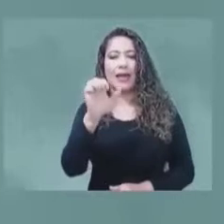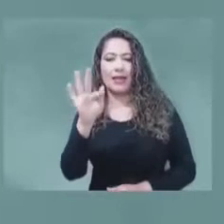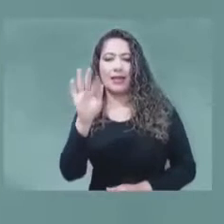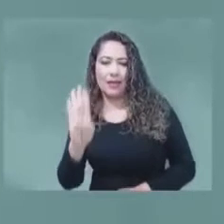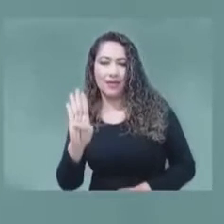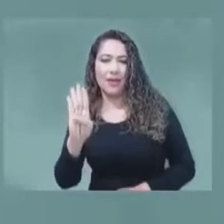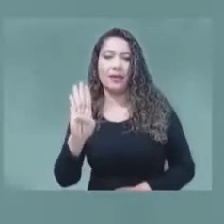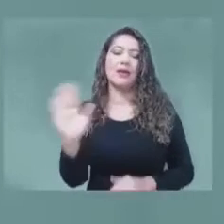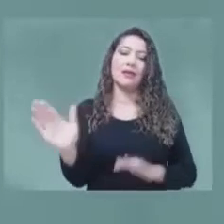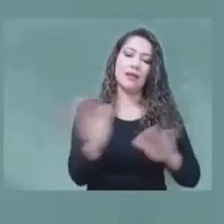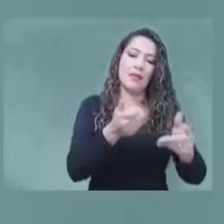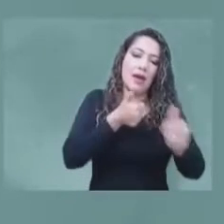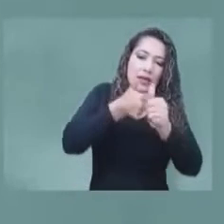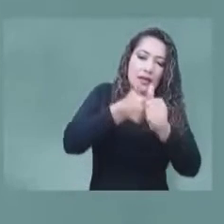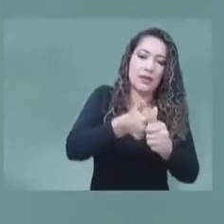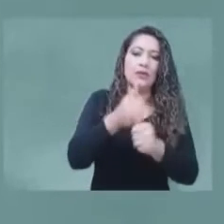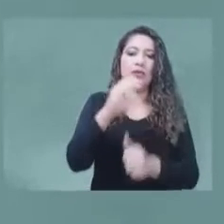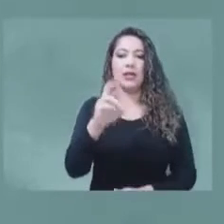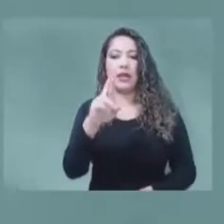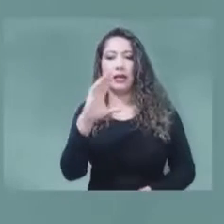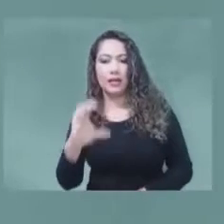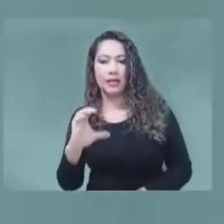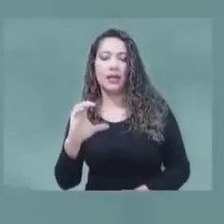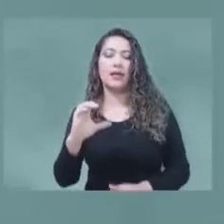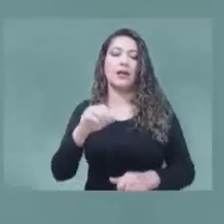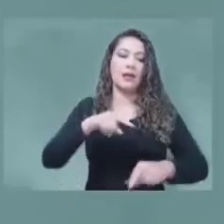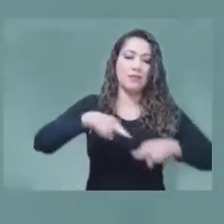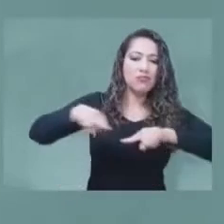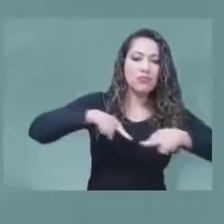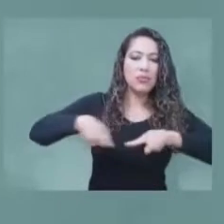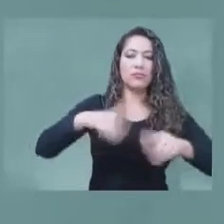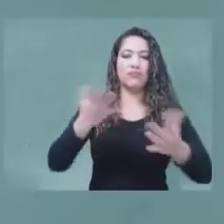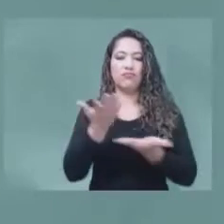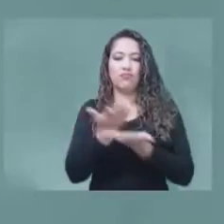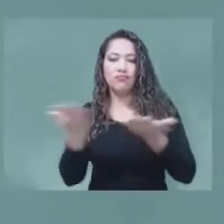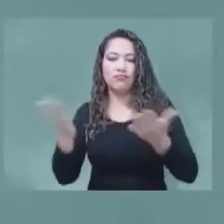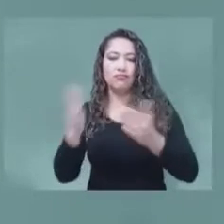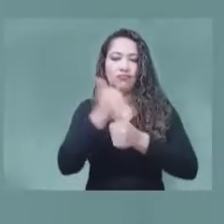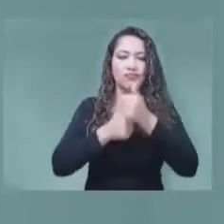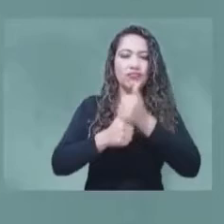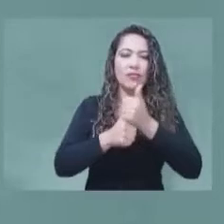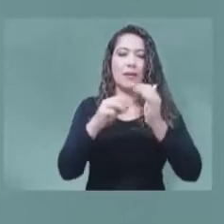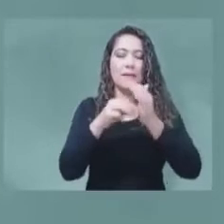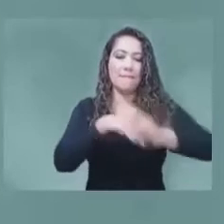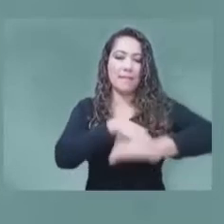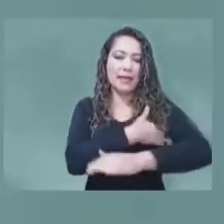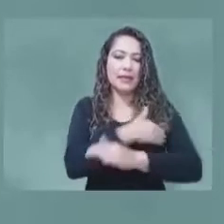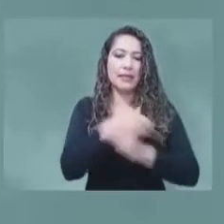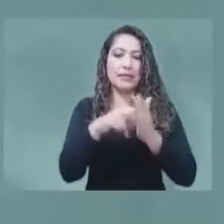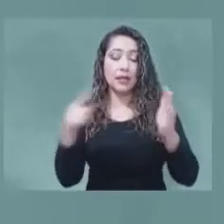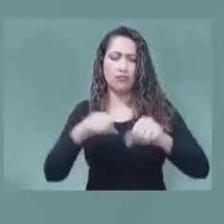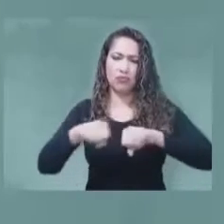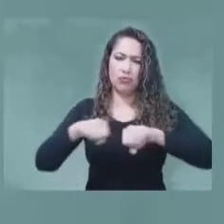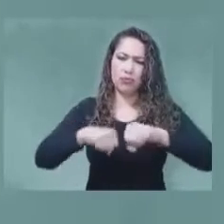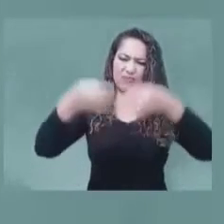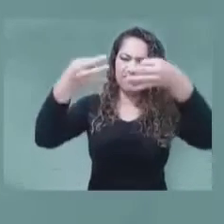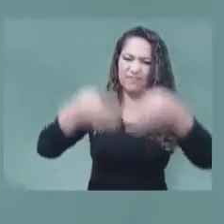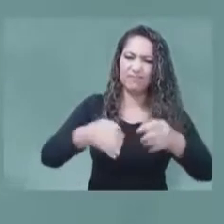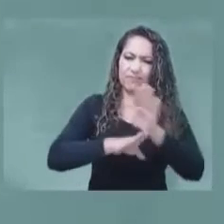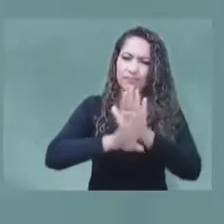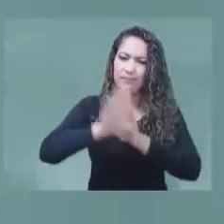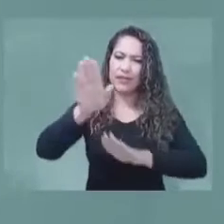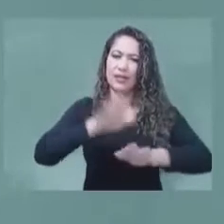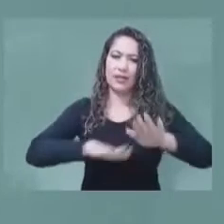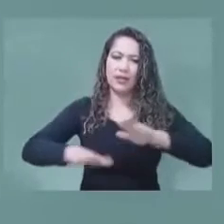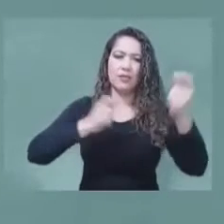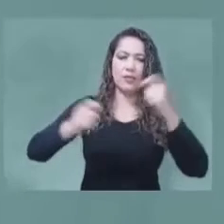industria de comunicaciones en el MINTIC, donde logró la estructuración, desarrollo y ejecución de los procesos de subastas del espectro radioeléctrico